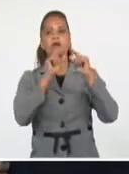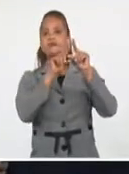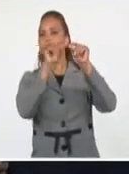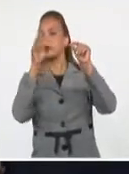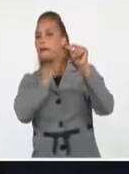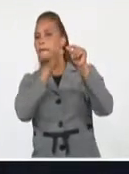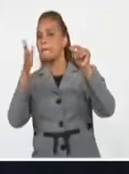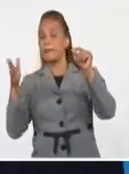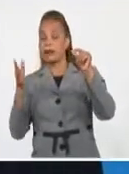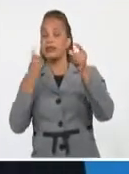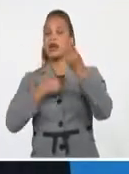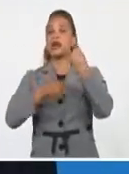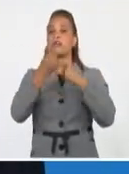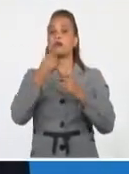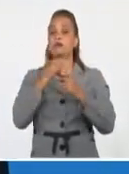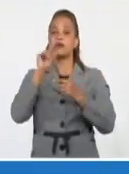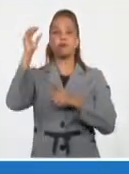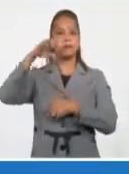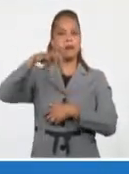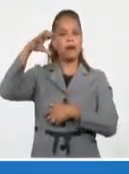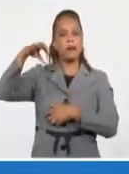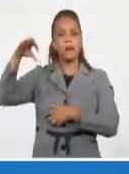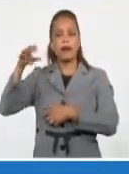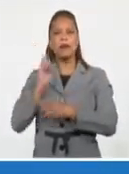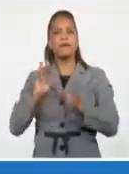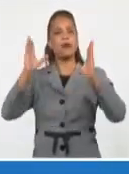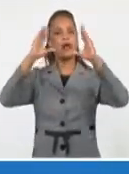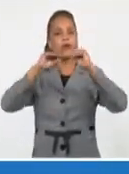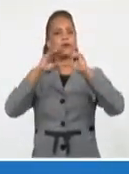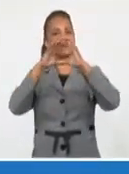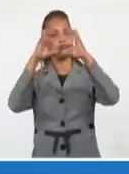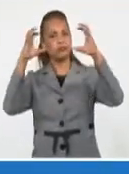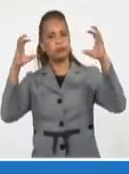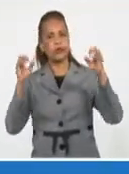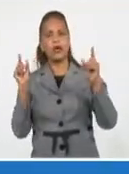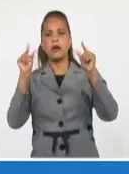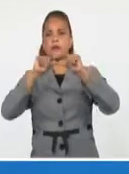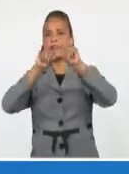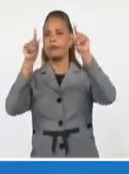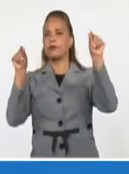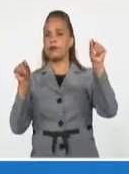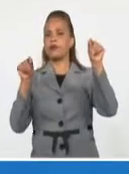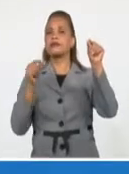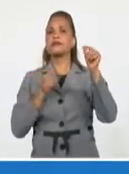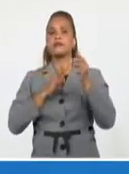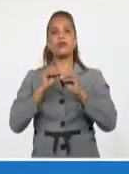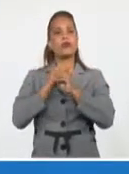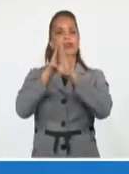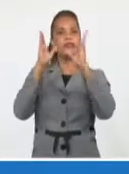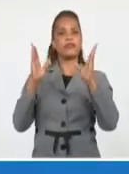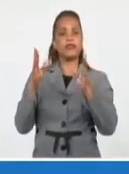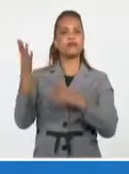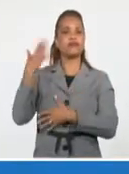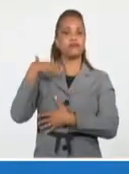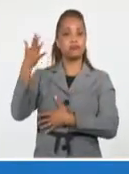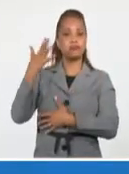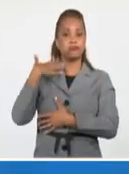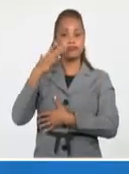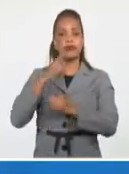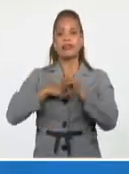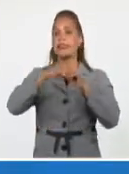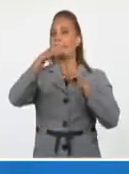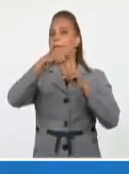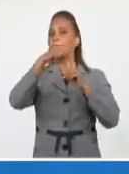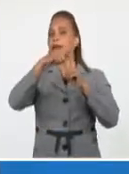probabilidad de lluvias y en la noche estará con poca nubosidad en todo el territorio nacional. El día será cálido, las temperaturas máximas en la tarde